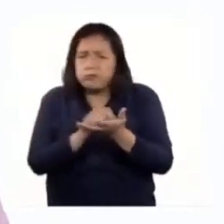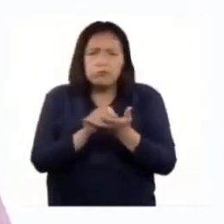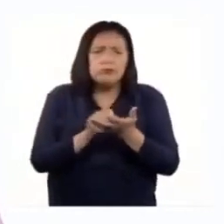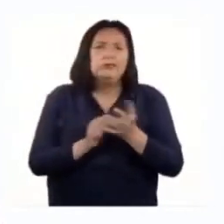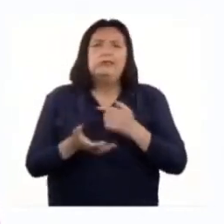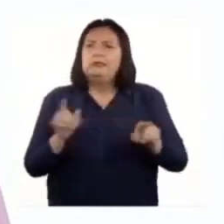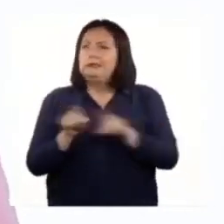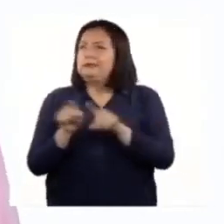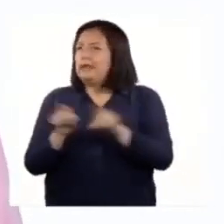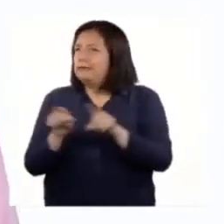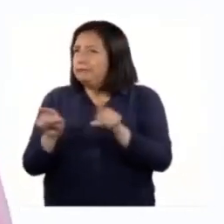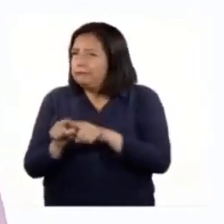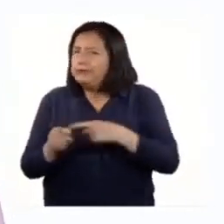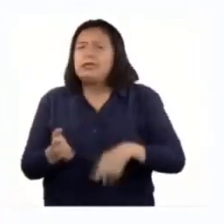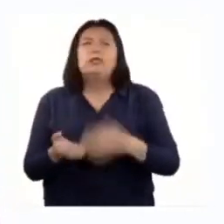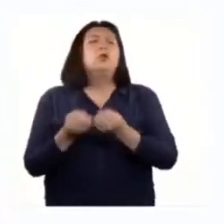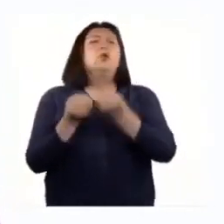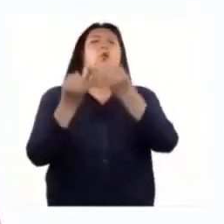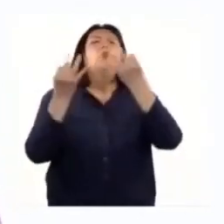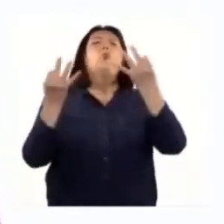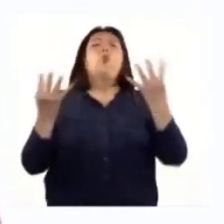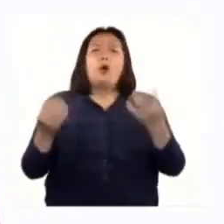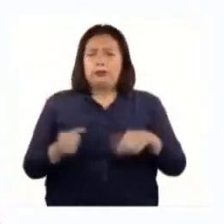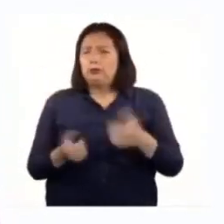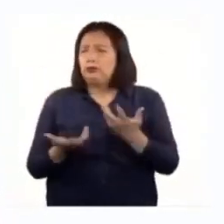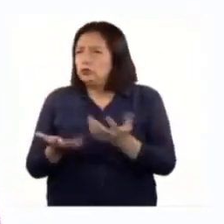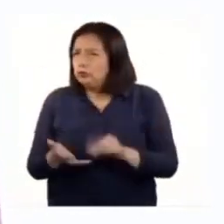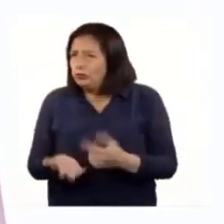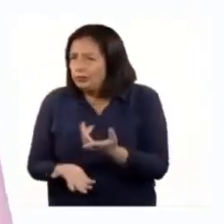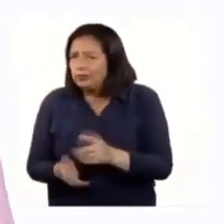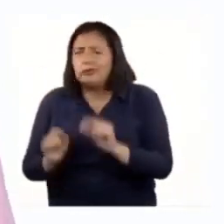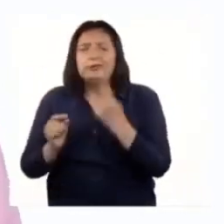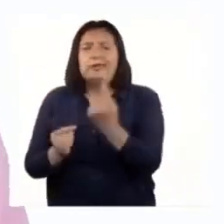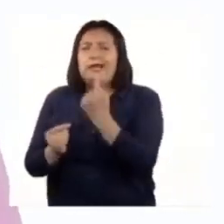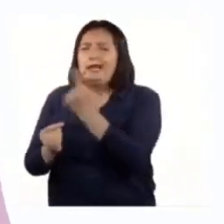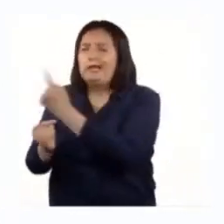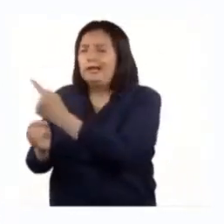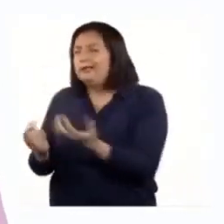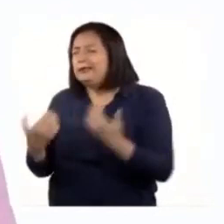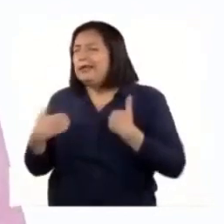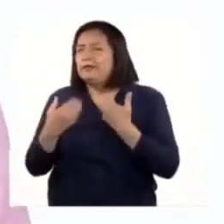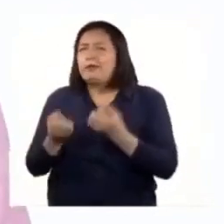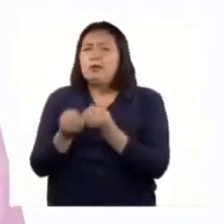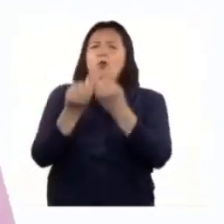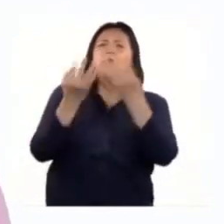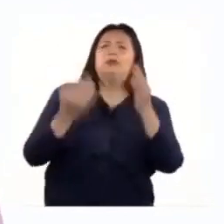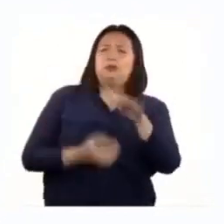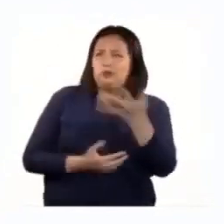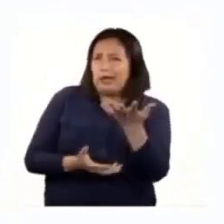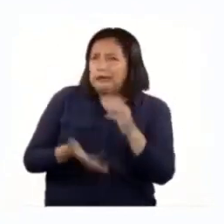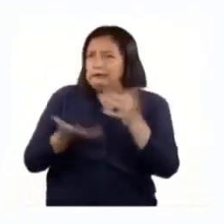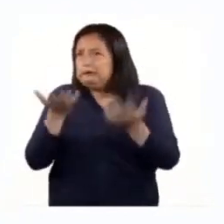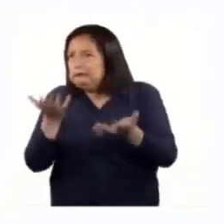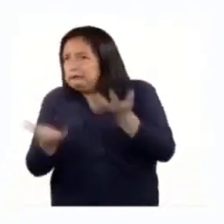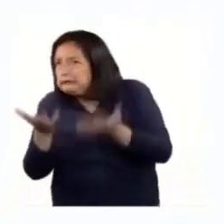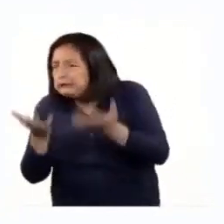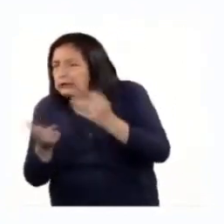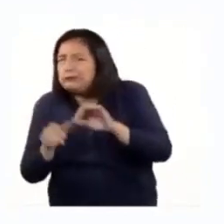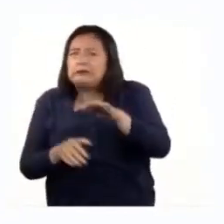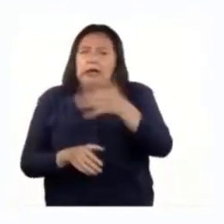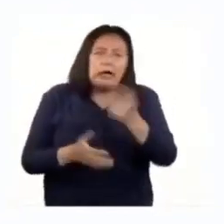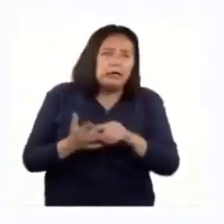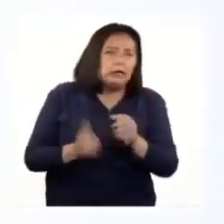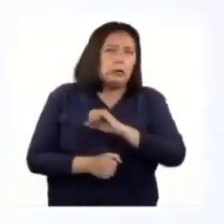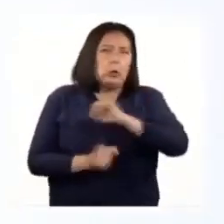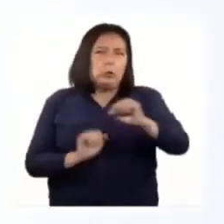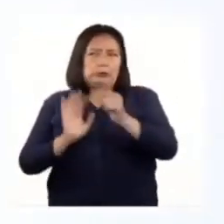También ayuda a calcular el número de individuos de cada especie y a detectar si hay alguna actividad